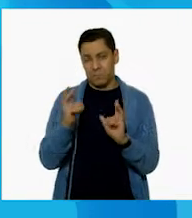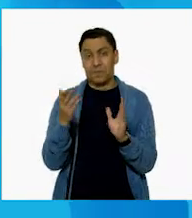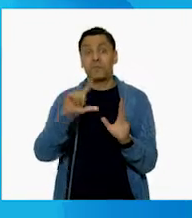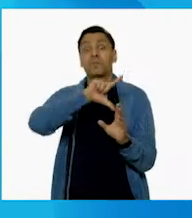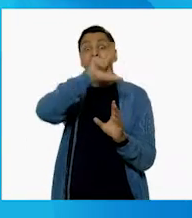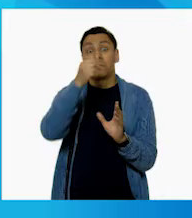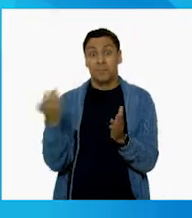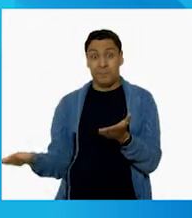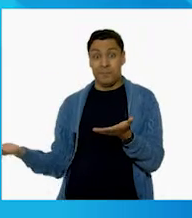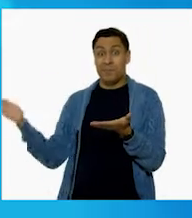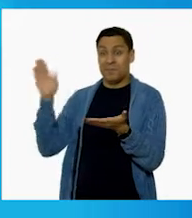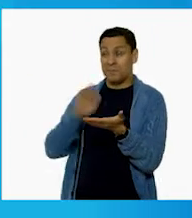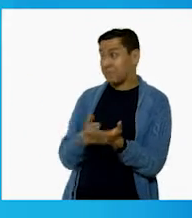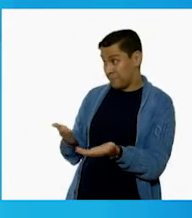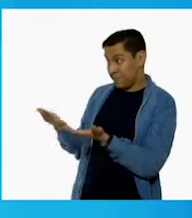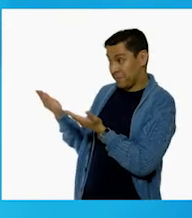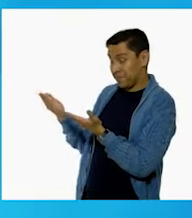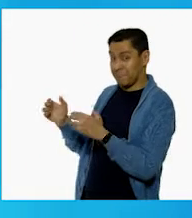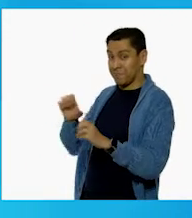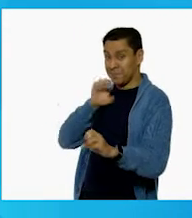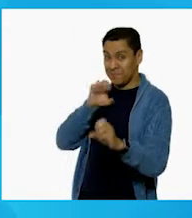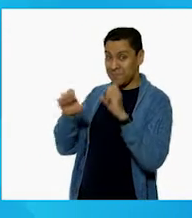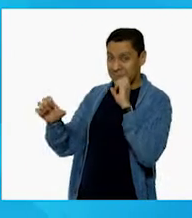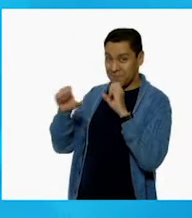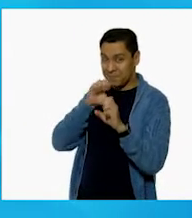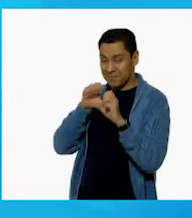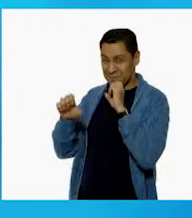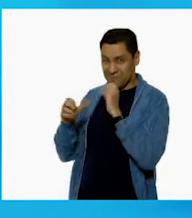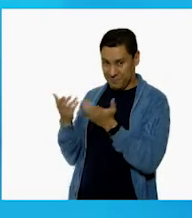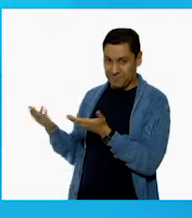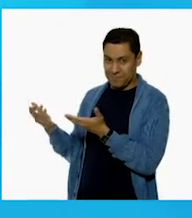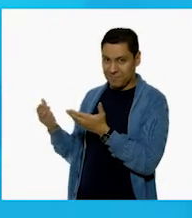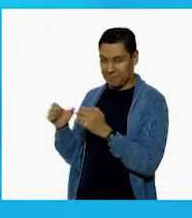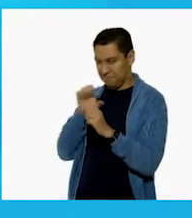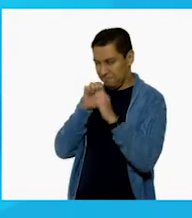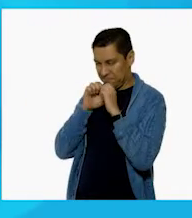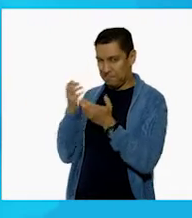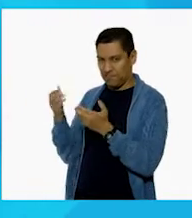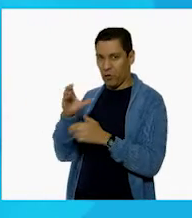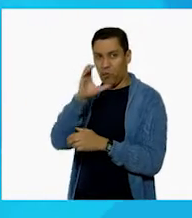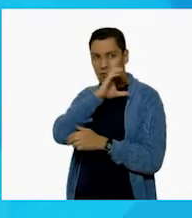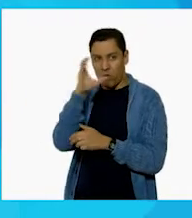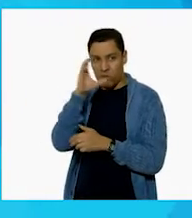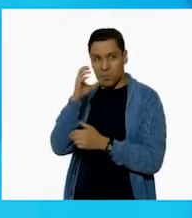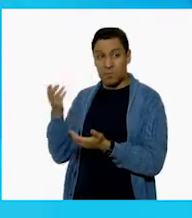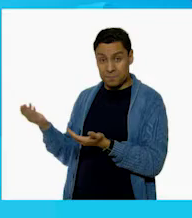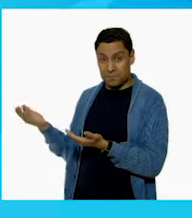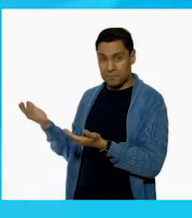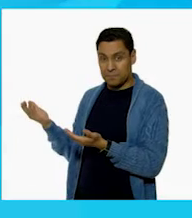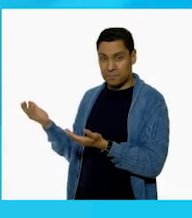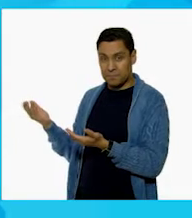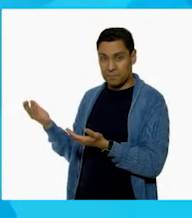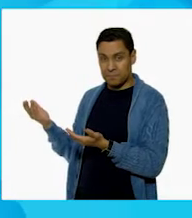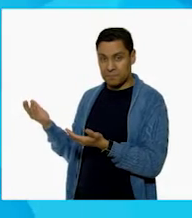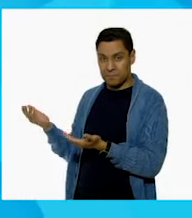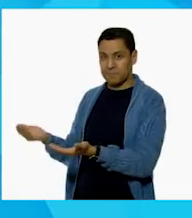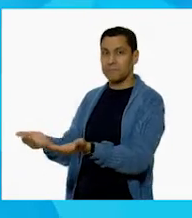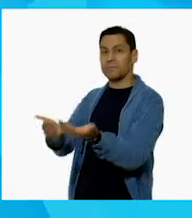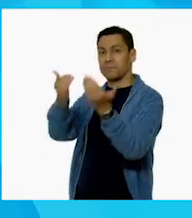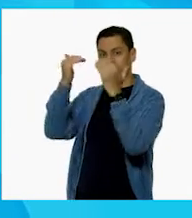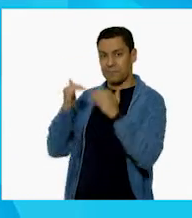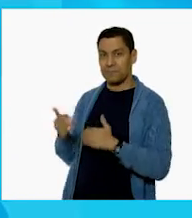viene nuestro reportaje. ¡Claro! ¡Con las fotos que ya tomamos! De las